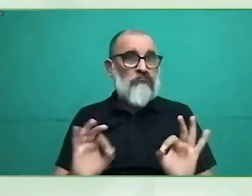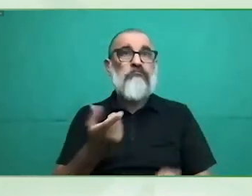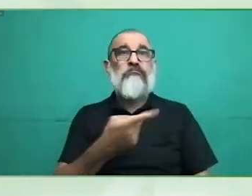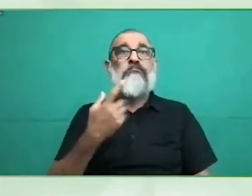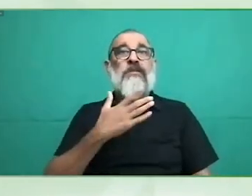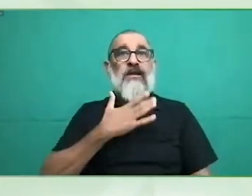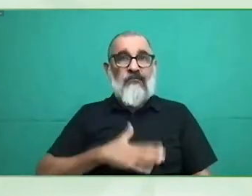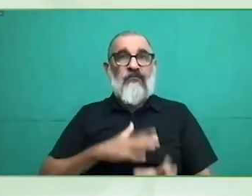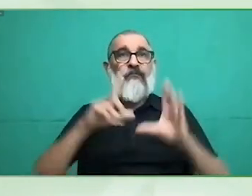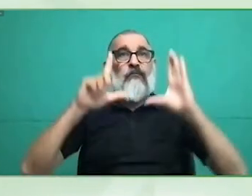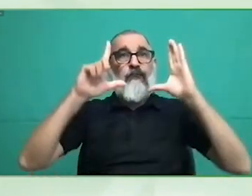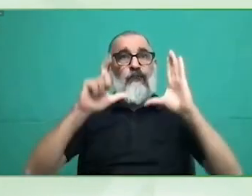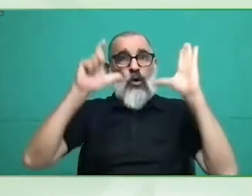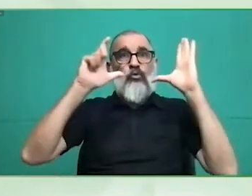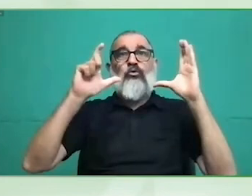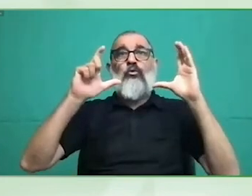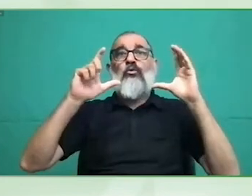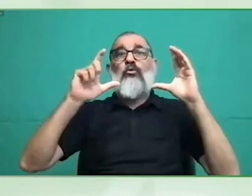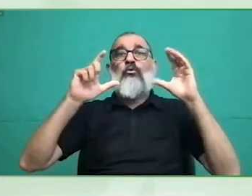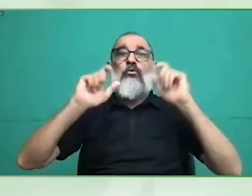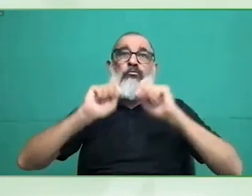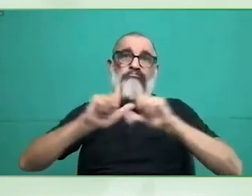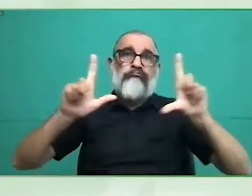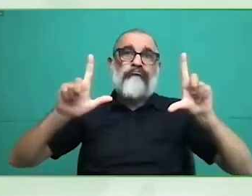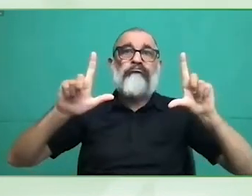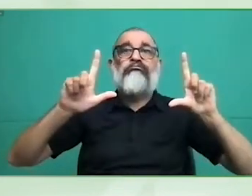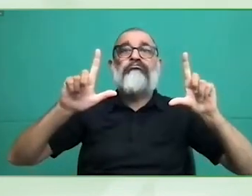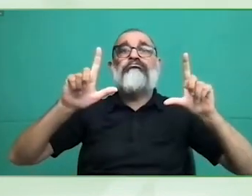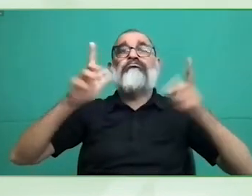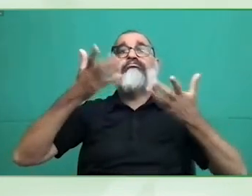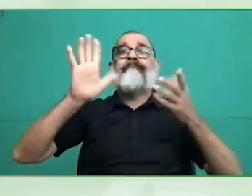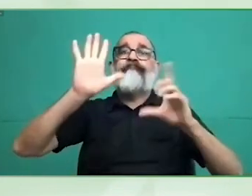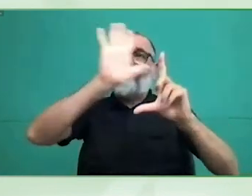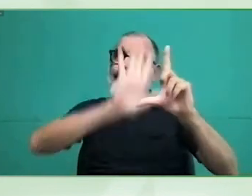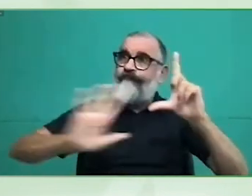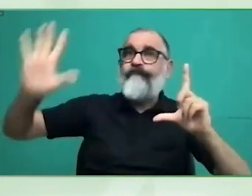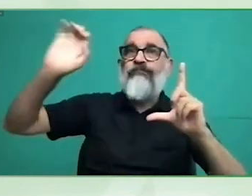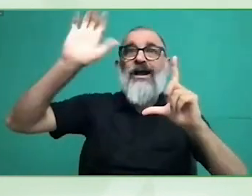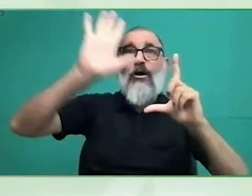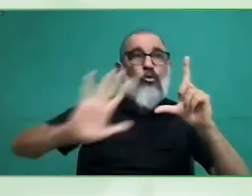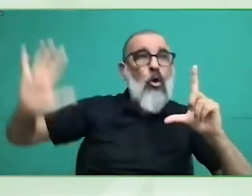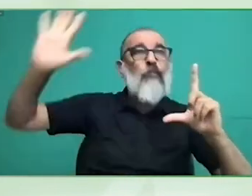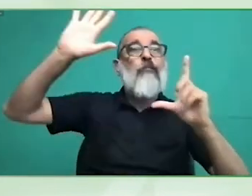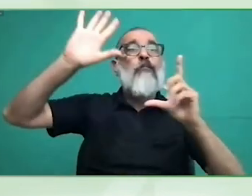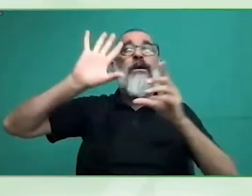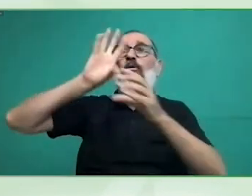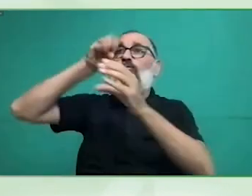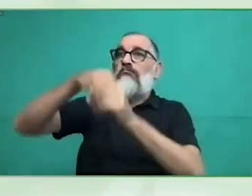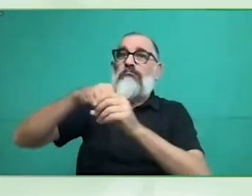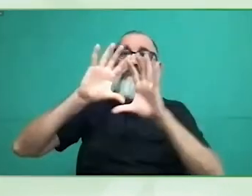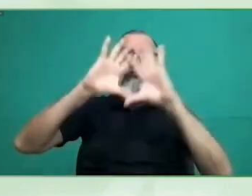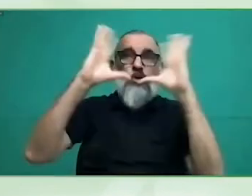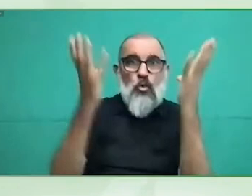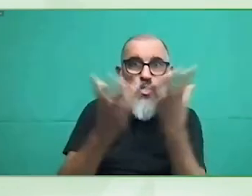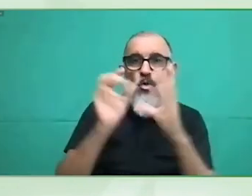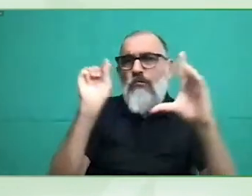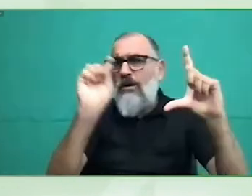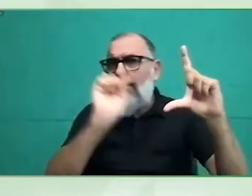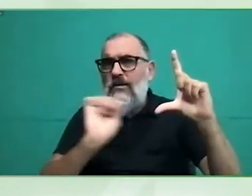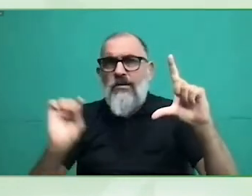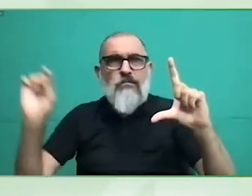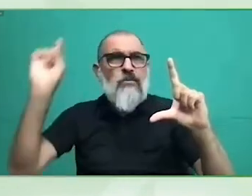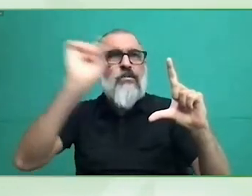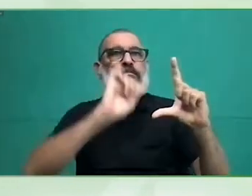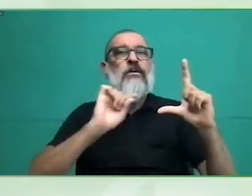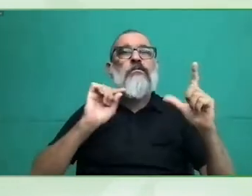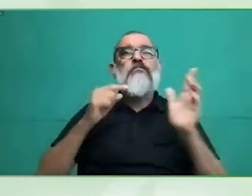que se necesitan para poder llevar a cabo este artículo 29 de la convención con plenitud y luego pues